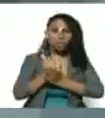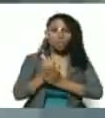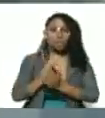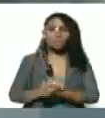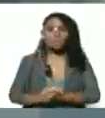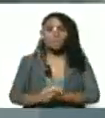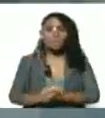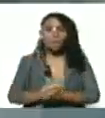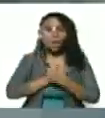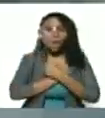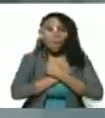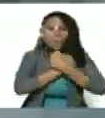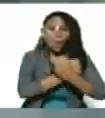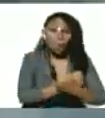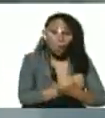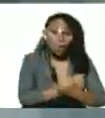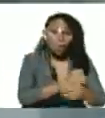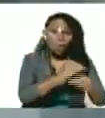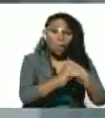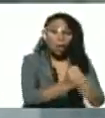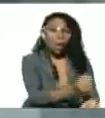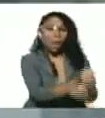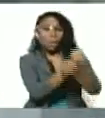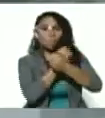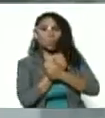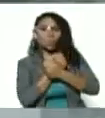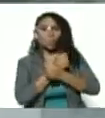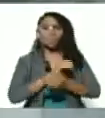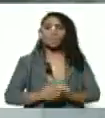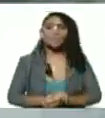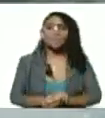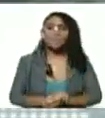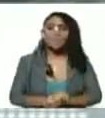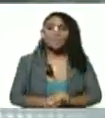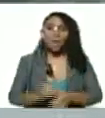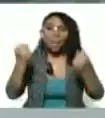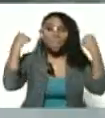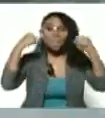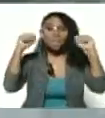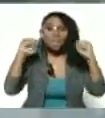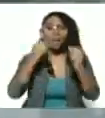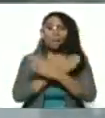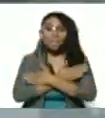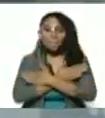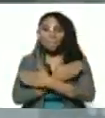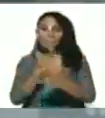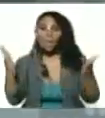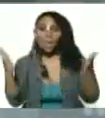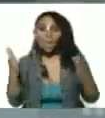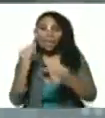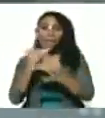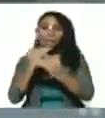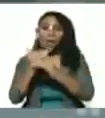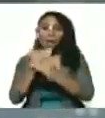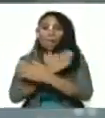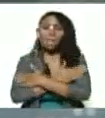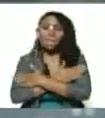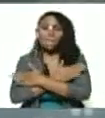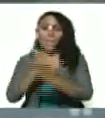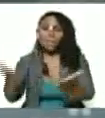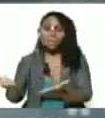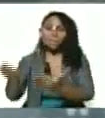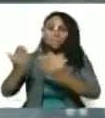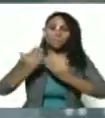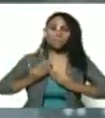El que ama, será amado. El que practica la solidaridad, recibirá la solidaridad